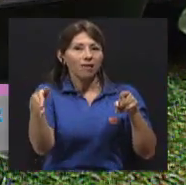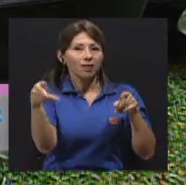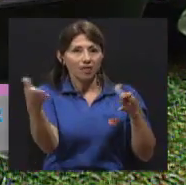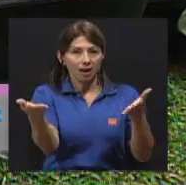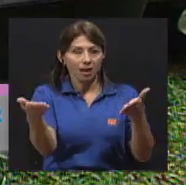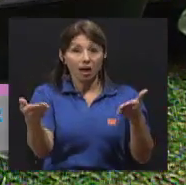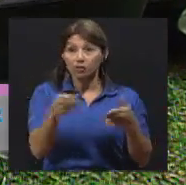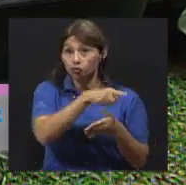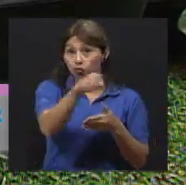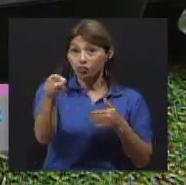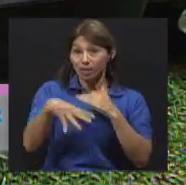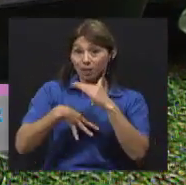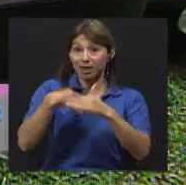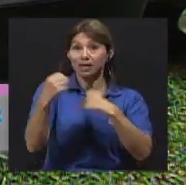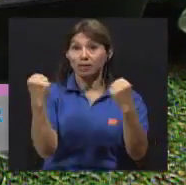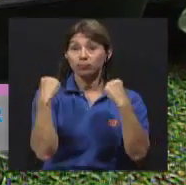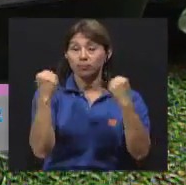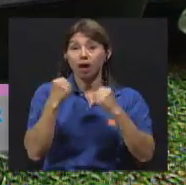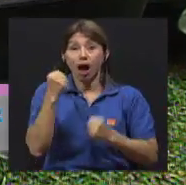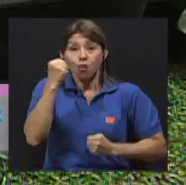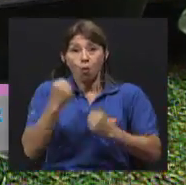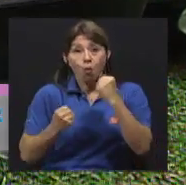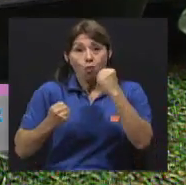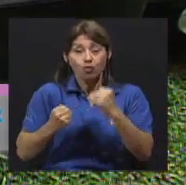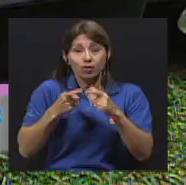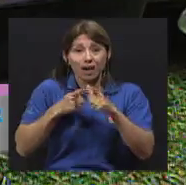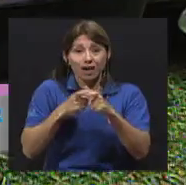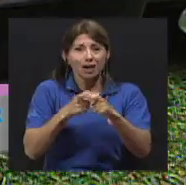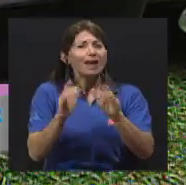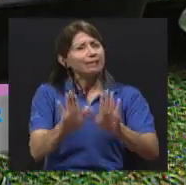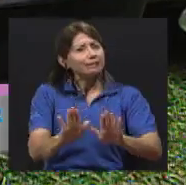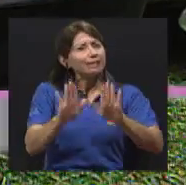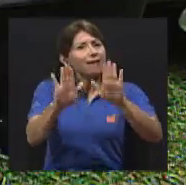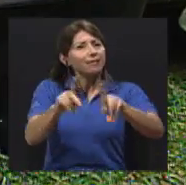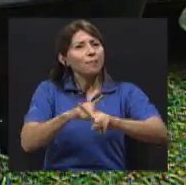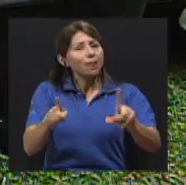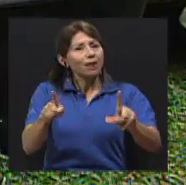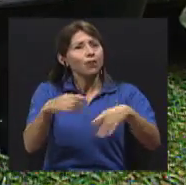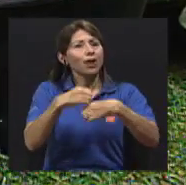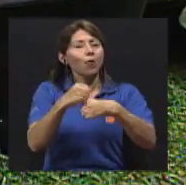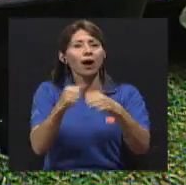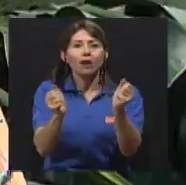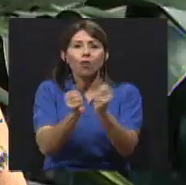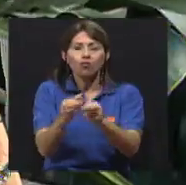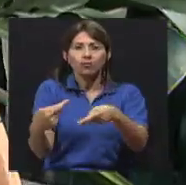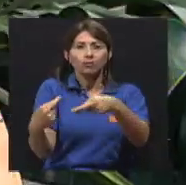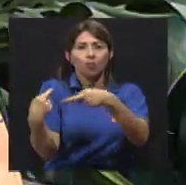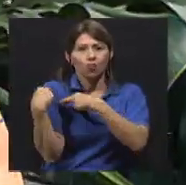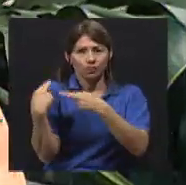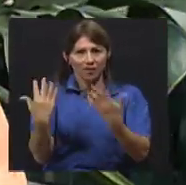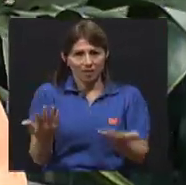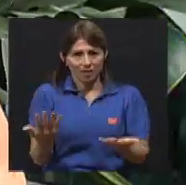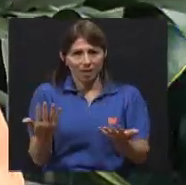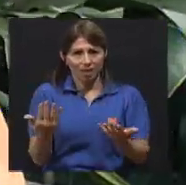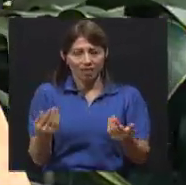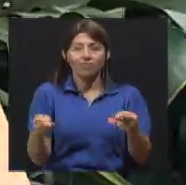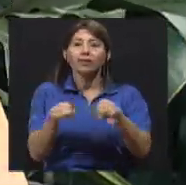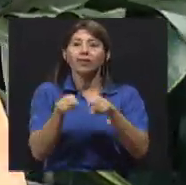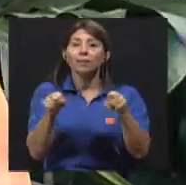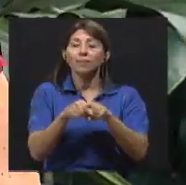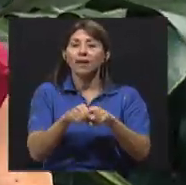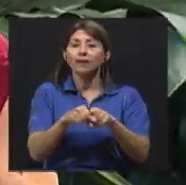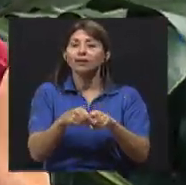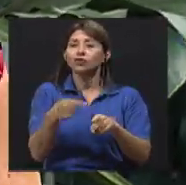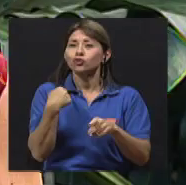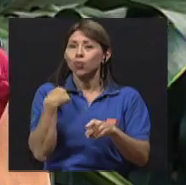bueno, excelente, ¿verdad? Eso es un ejemplo y que lo hagan. Pero que lo hagan con todas las medidas. Pero hagan con responsabilidad. Y algo que